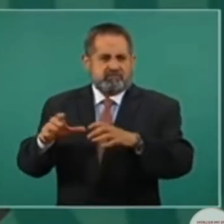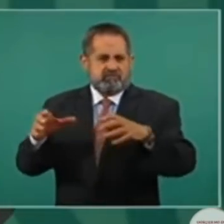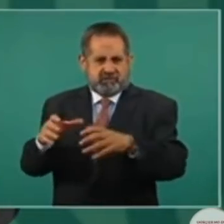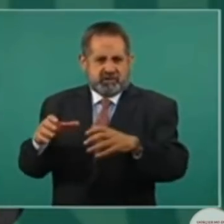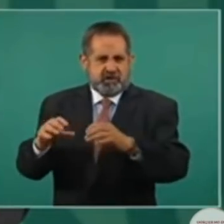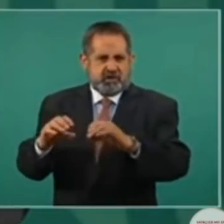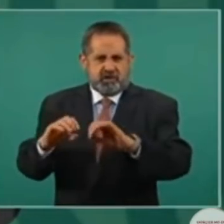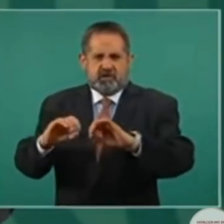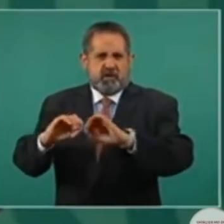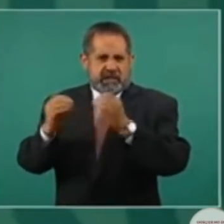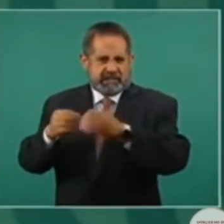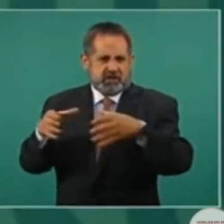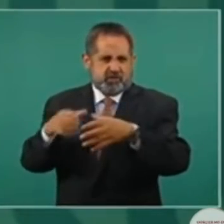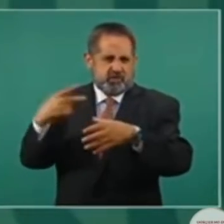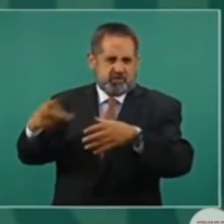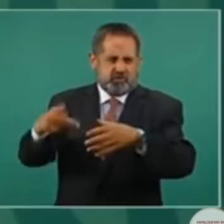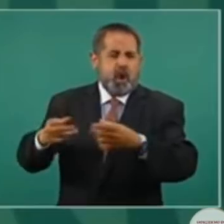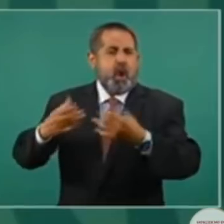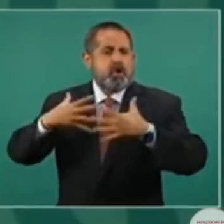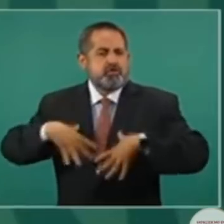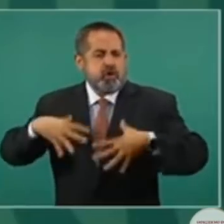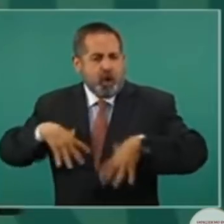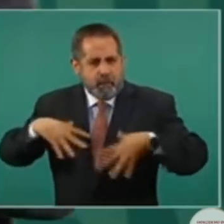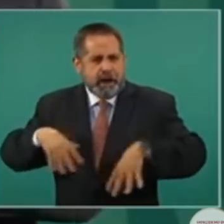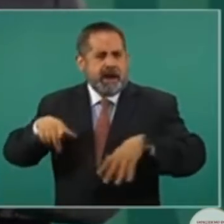su vestimenta